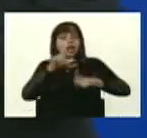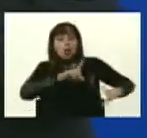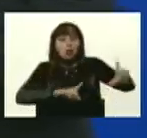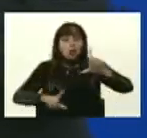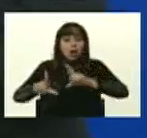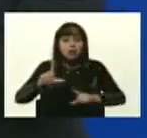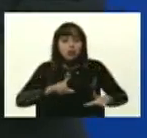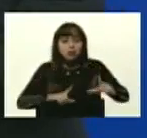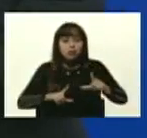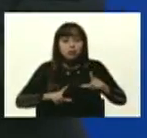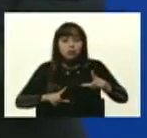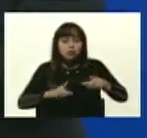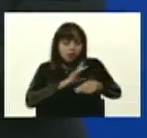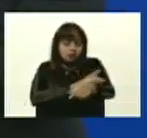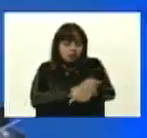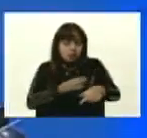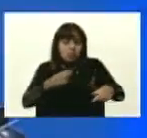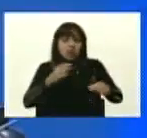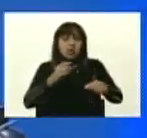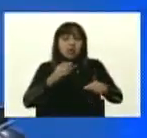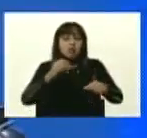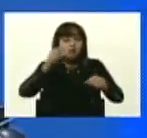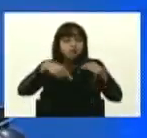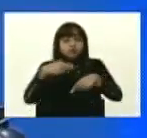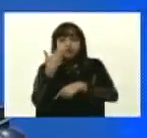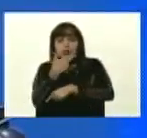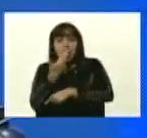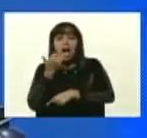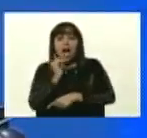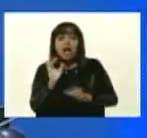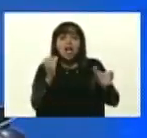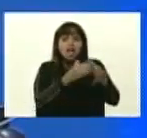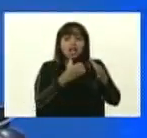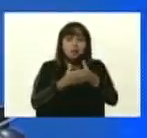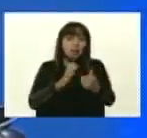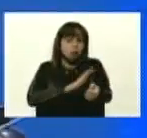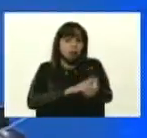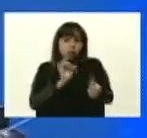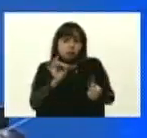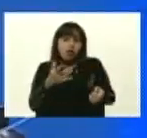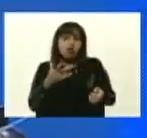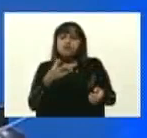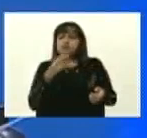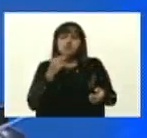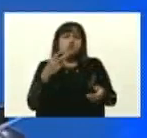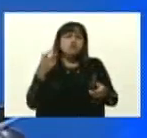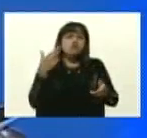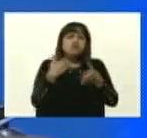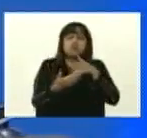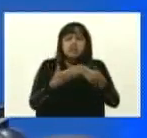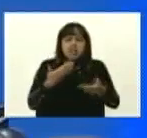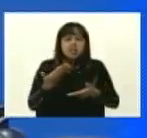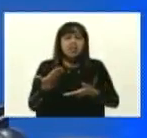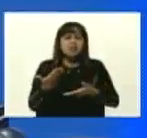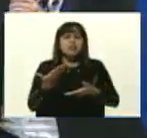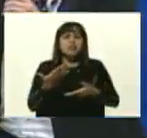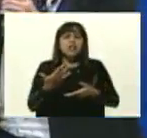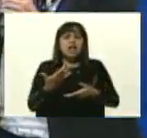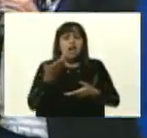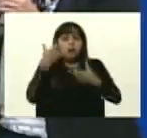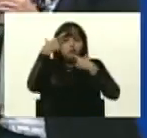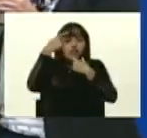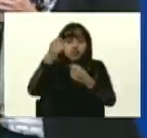bioanálisis cuenta con el equipo para poder hacer esta prueba. No se requiere de personal especializado. No hay que